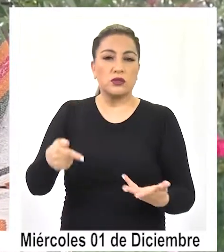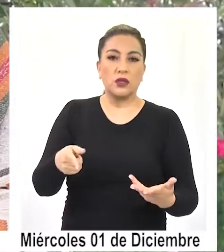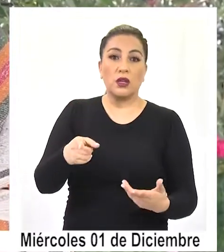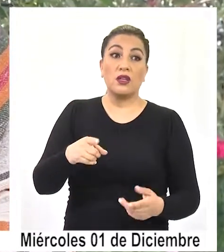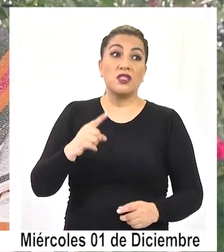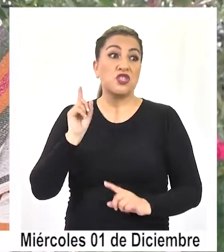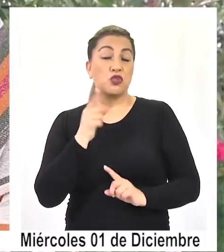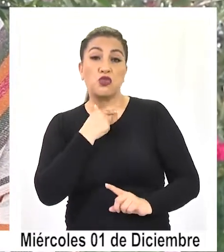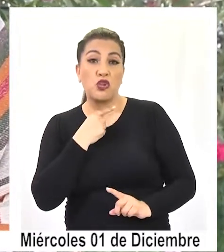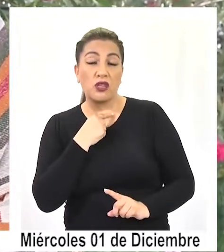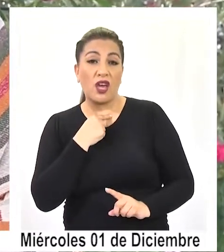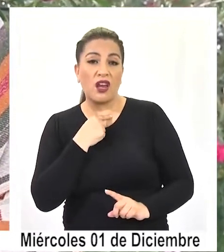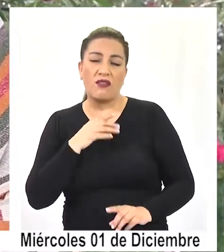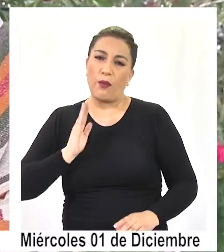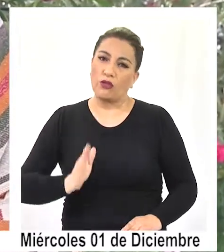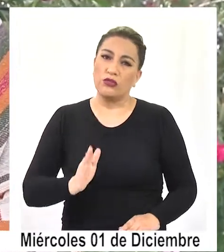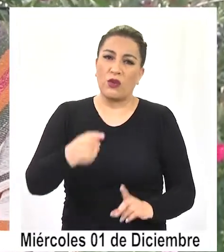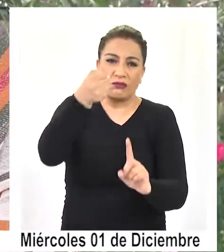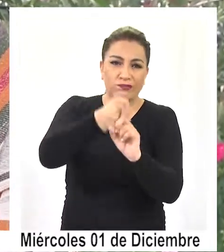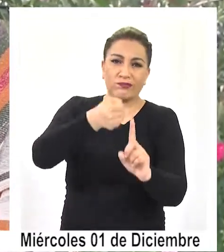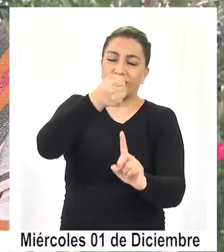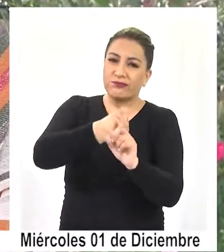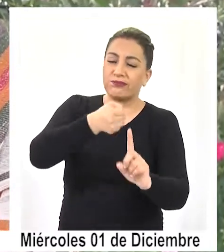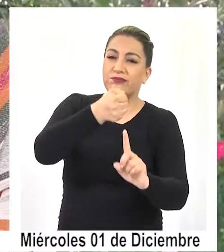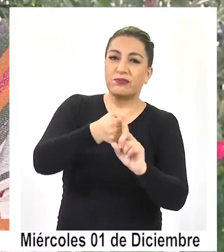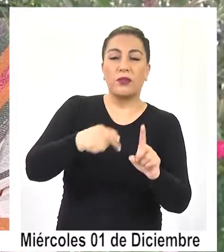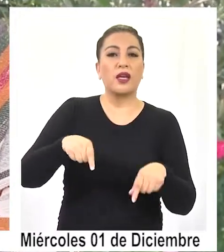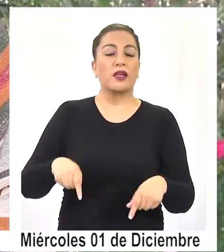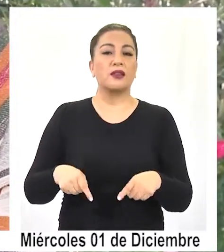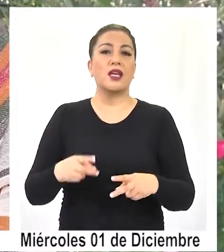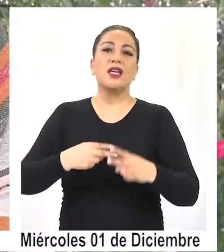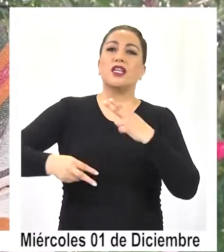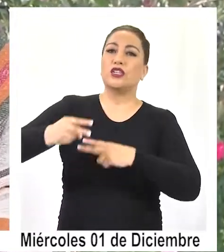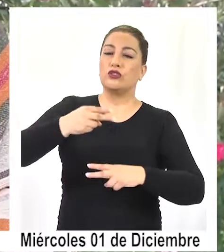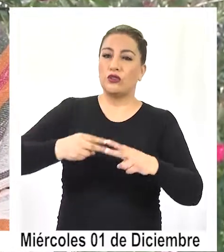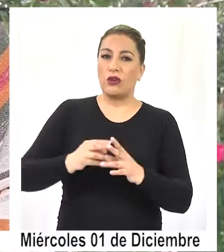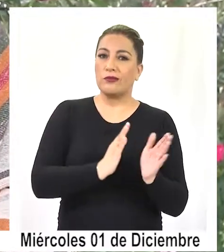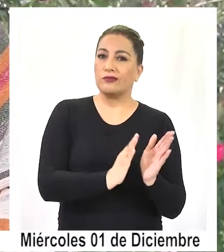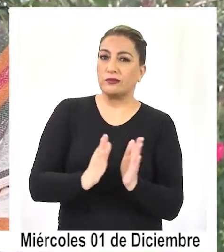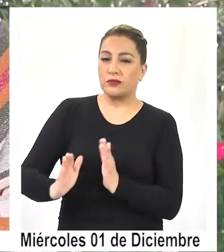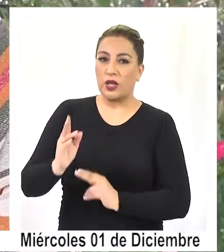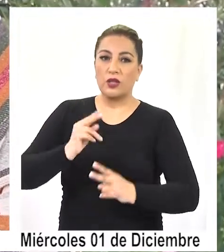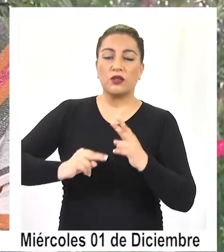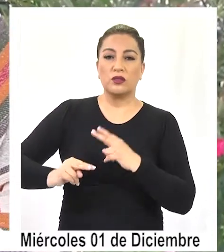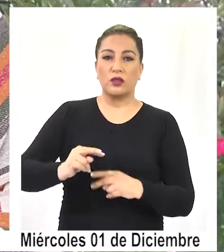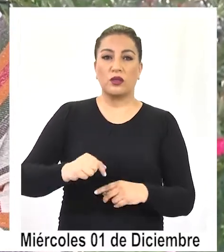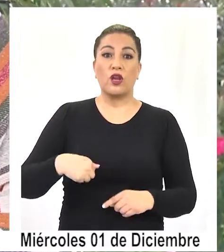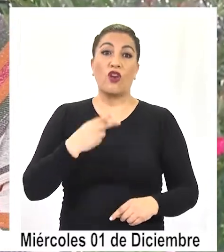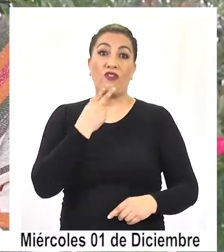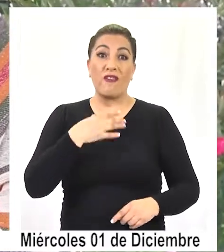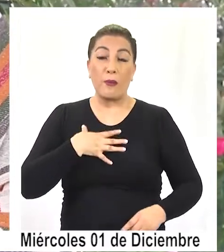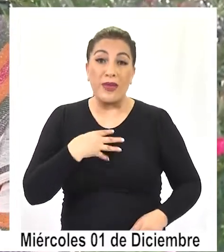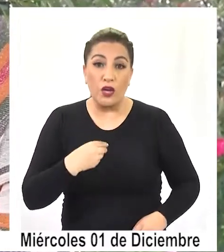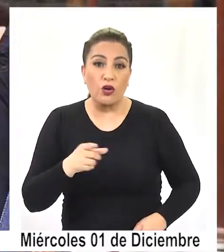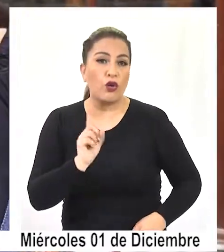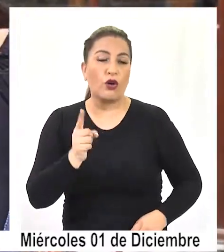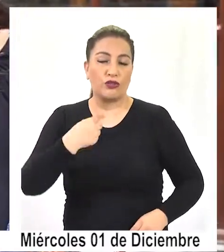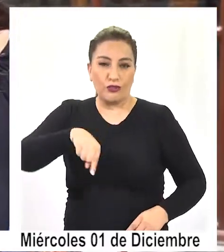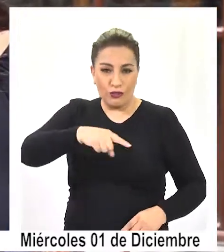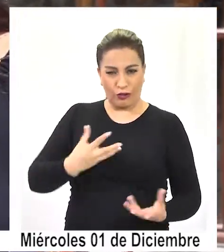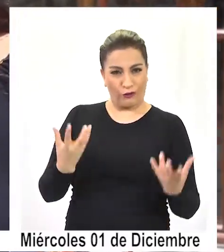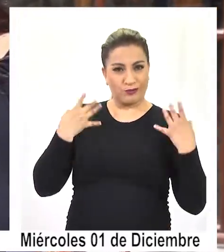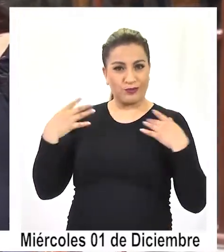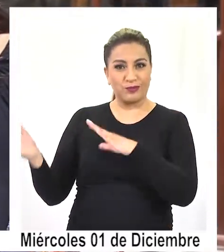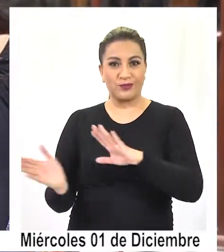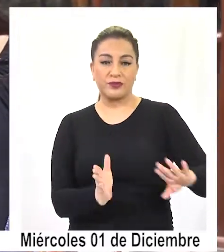nuestro camino de lucha y de perseverancia para que estos procesos históricos que estamos viviendo no lo vivan nuestros hijos, sino que lo vivamos nosotros. Creo que